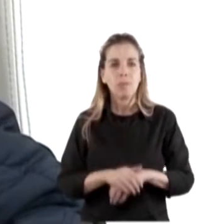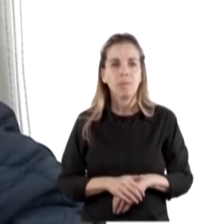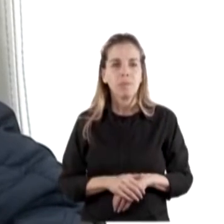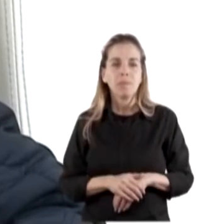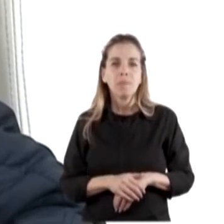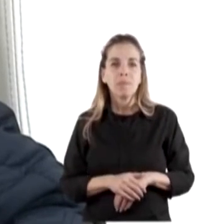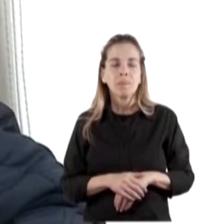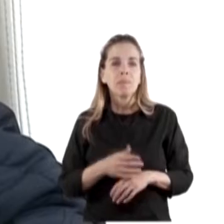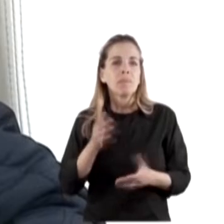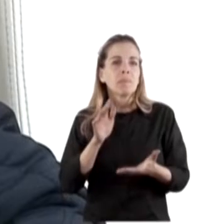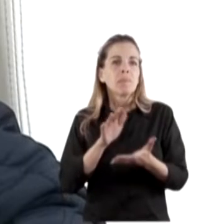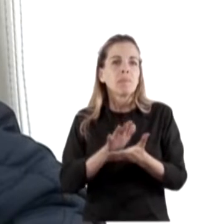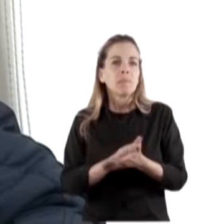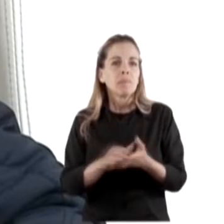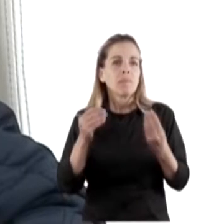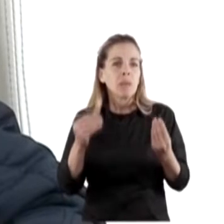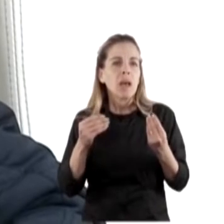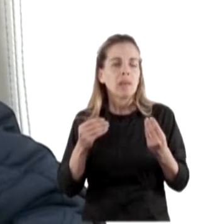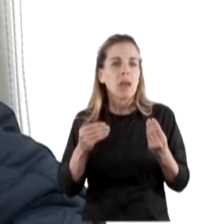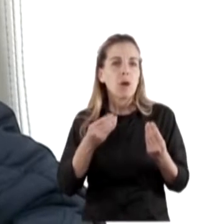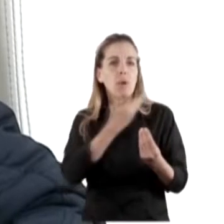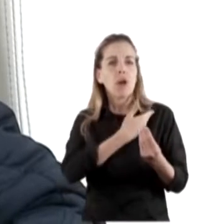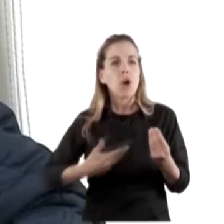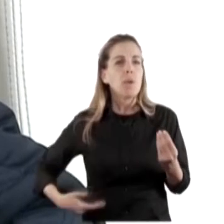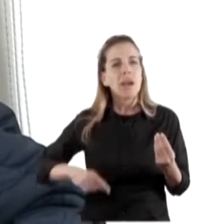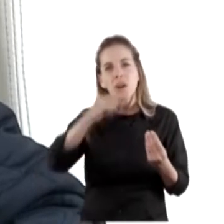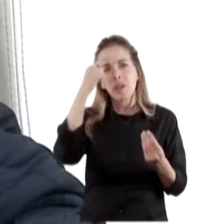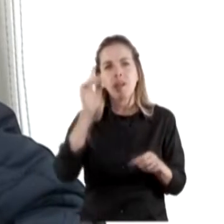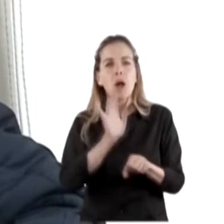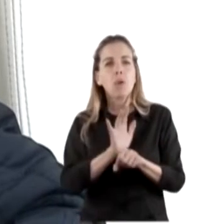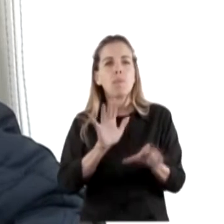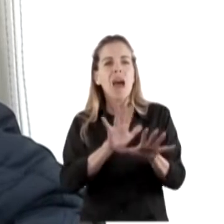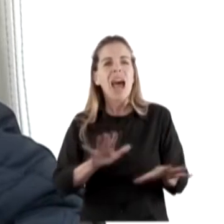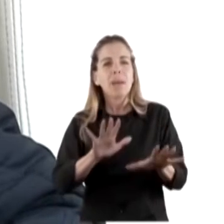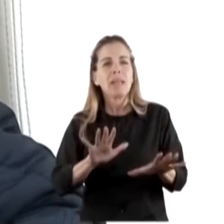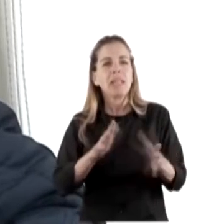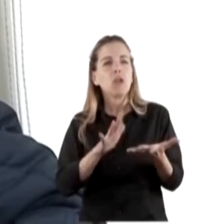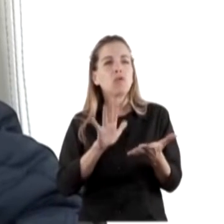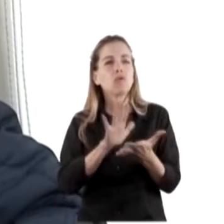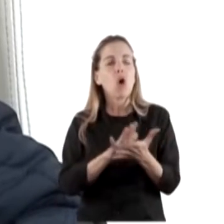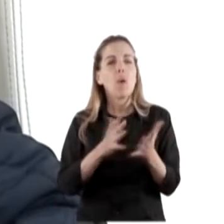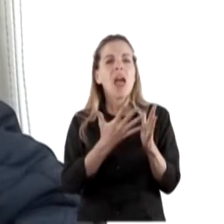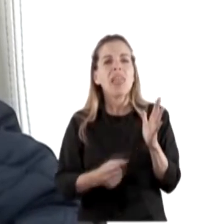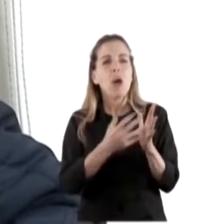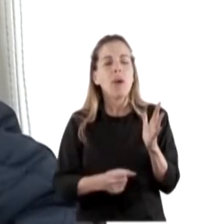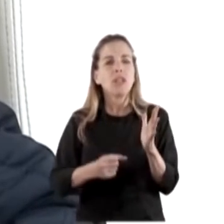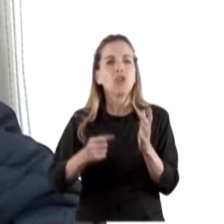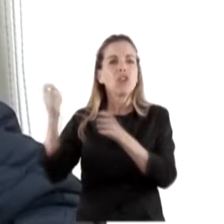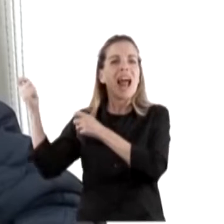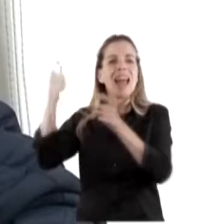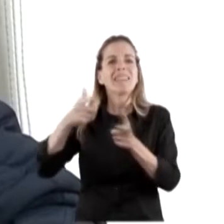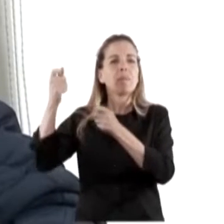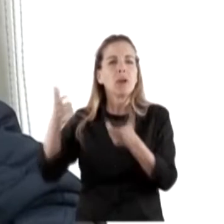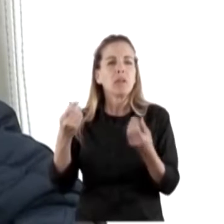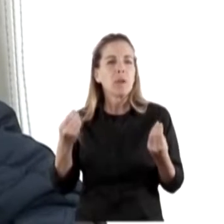esta especie de marcha atrás tomada por el Gobierno Nacional con respecto a las restricciones de las importaciones. Esto lo planteo